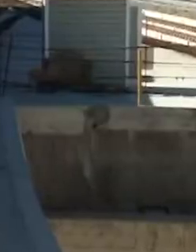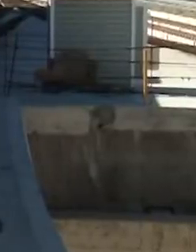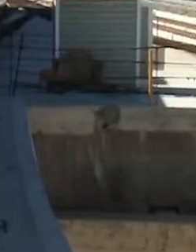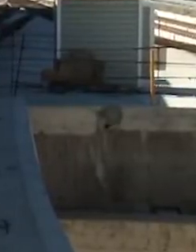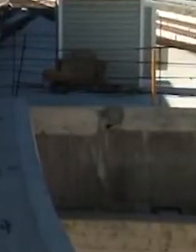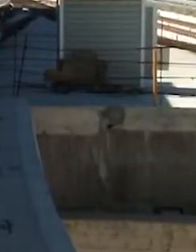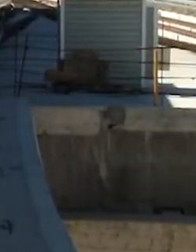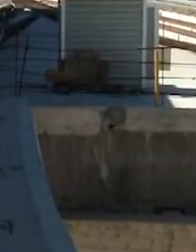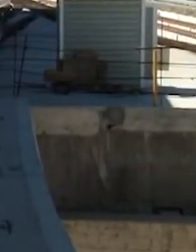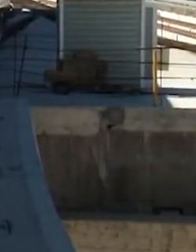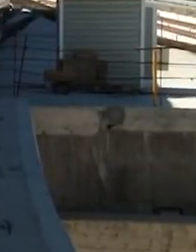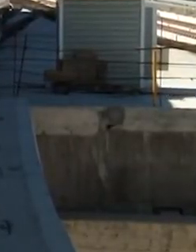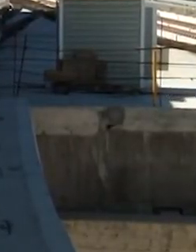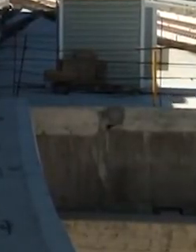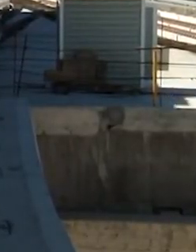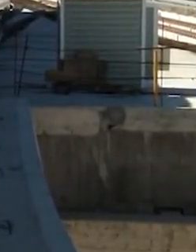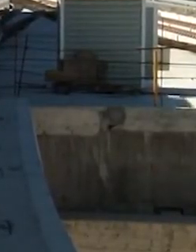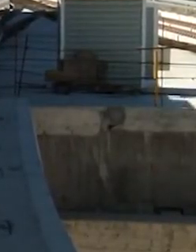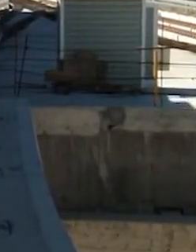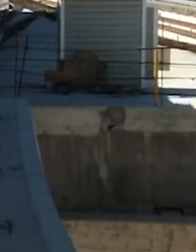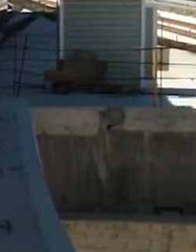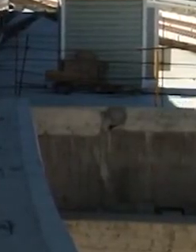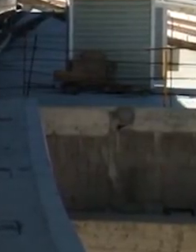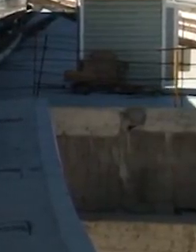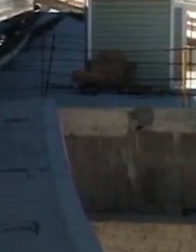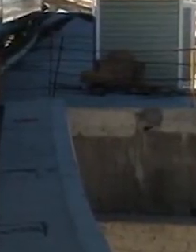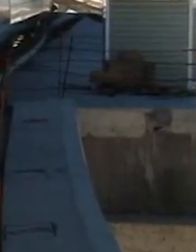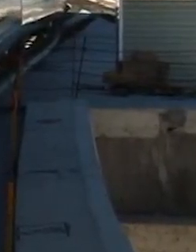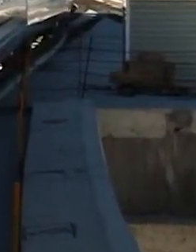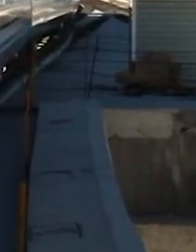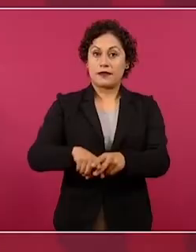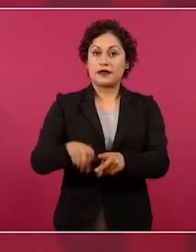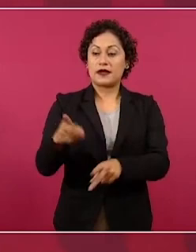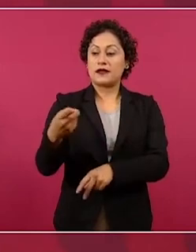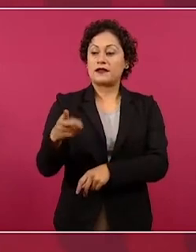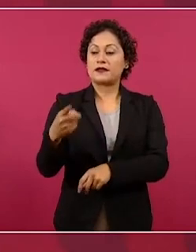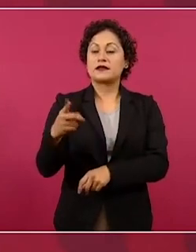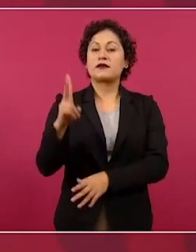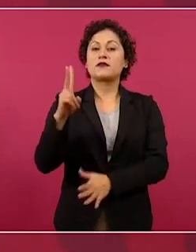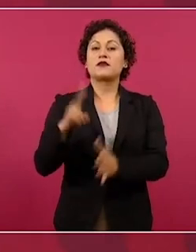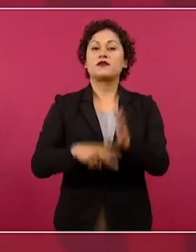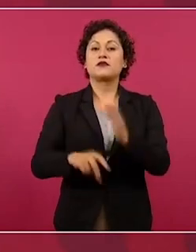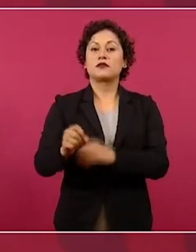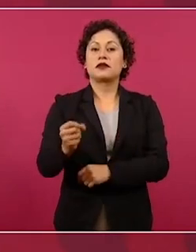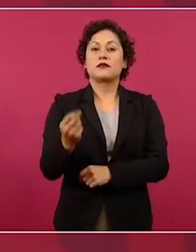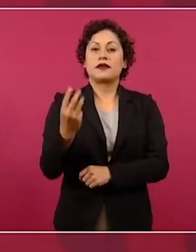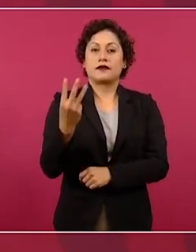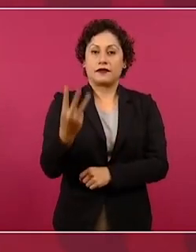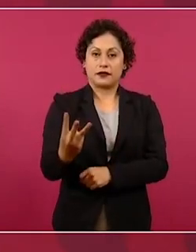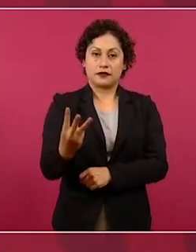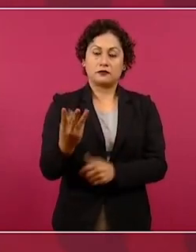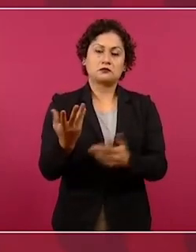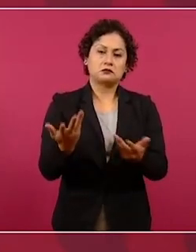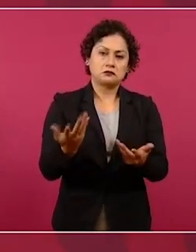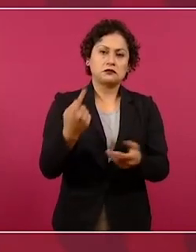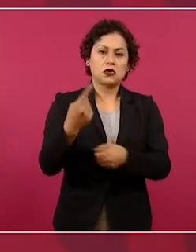y se prevé que esté listo para finales del 2023. Es decir, en un año vamos a estar